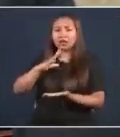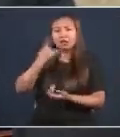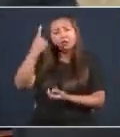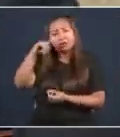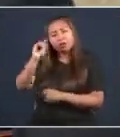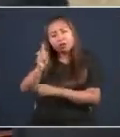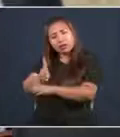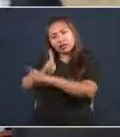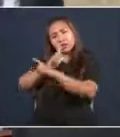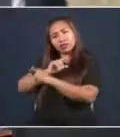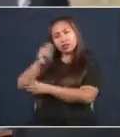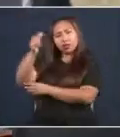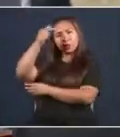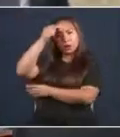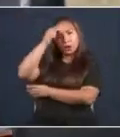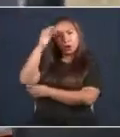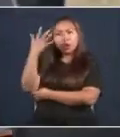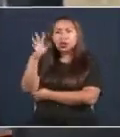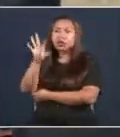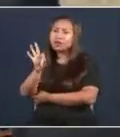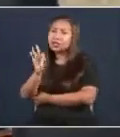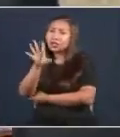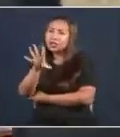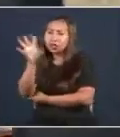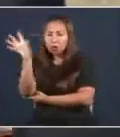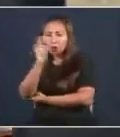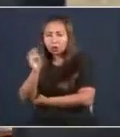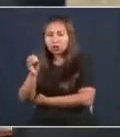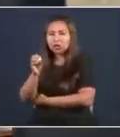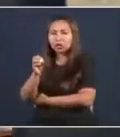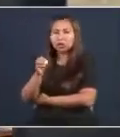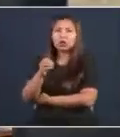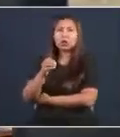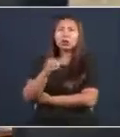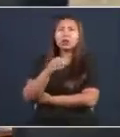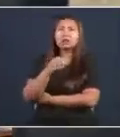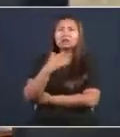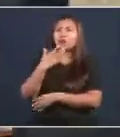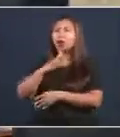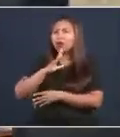tiene 95, 96% de comentarios negativos.